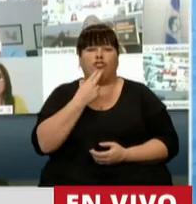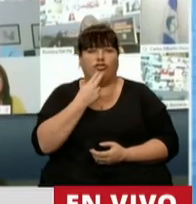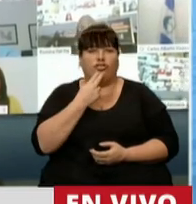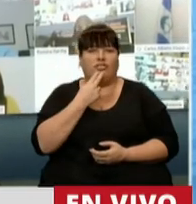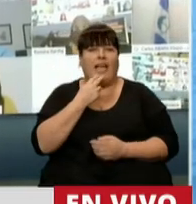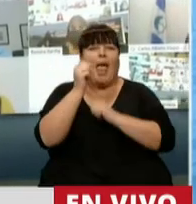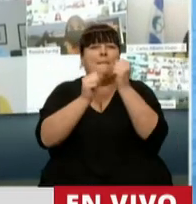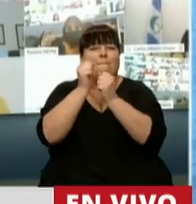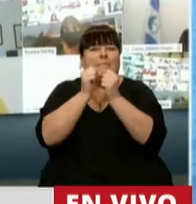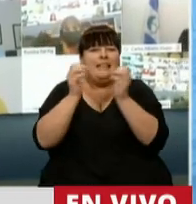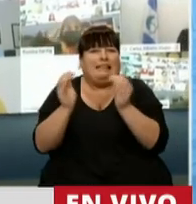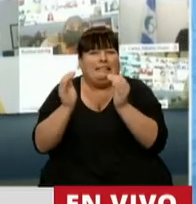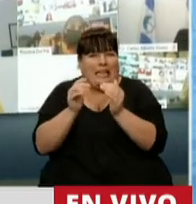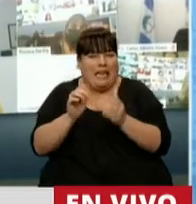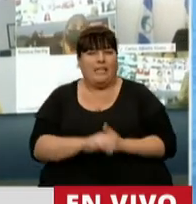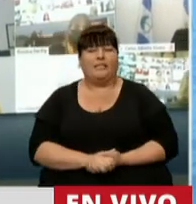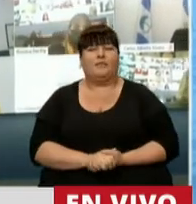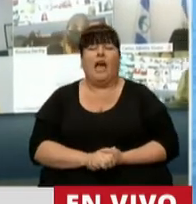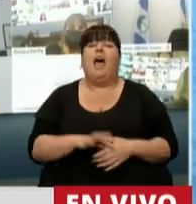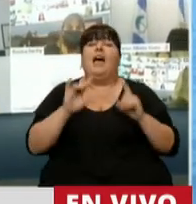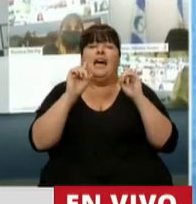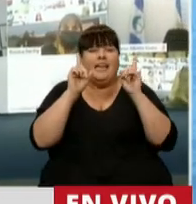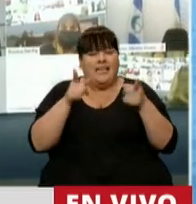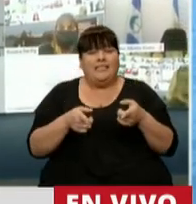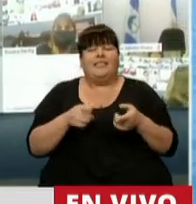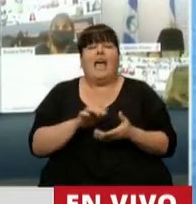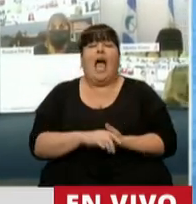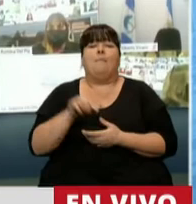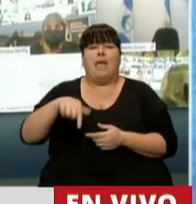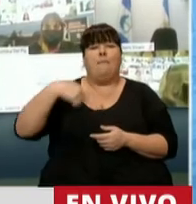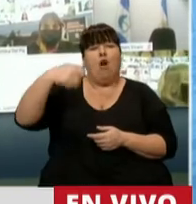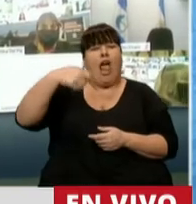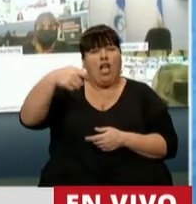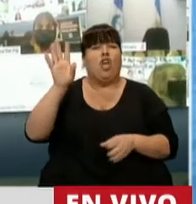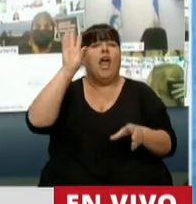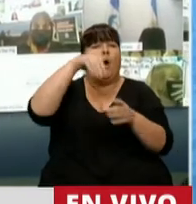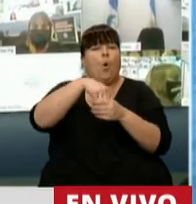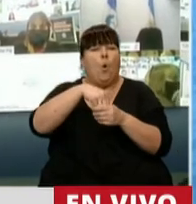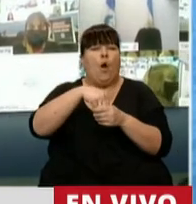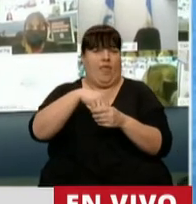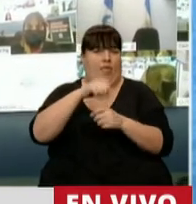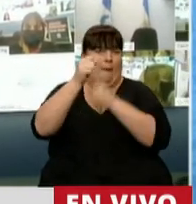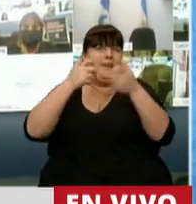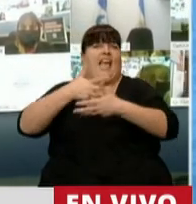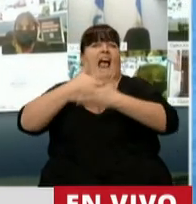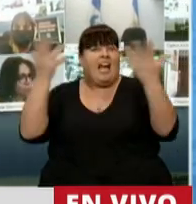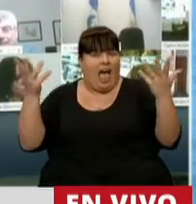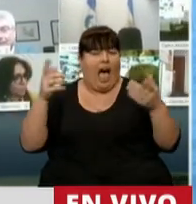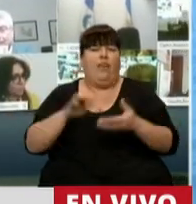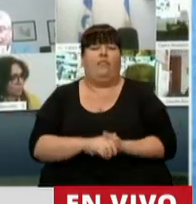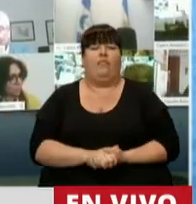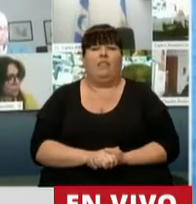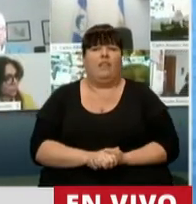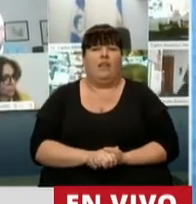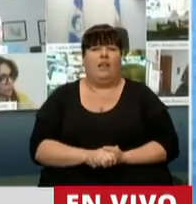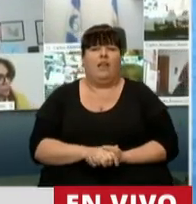microempresarios, pero que también en esta moratoria va a incluir a grandes empresas, que